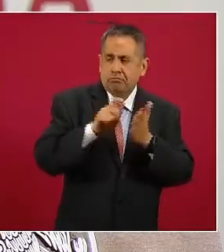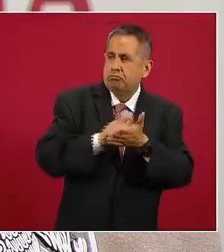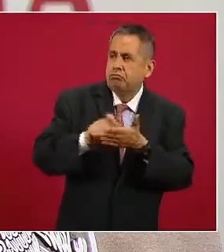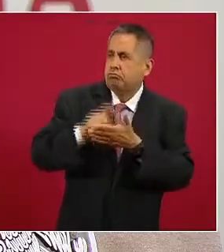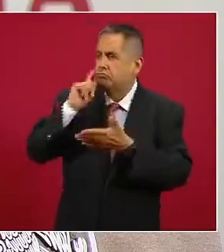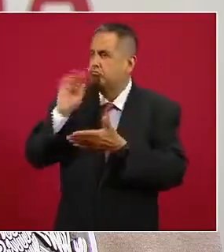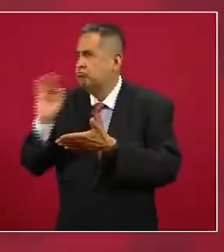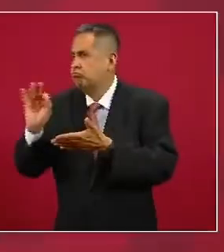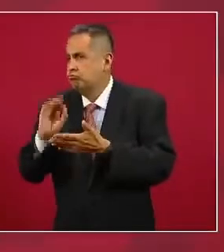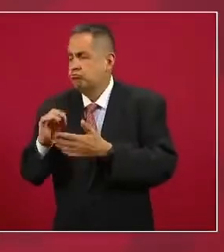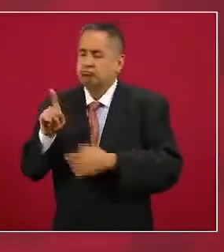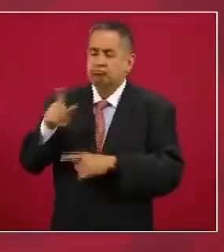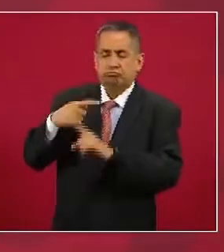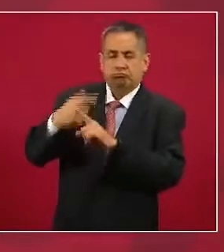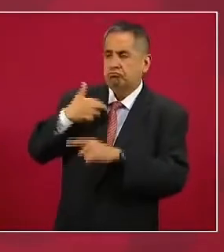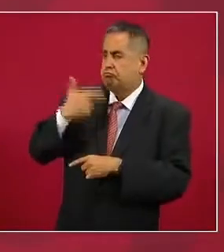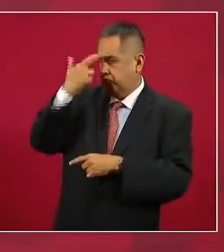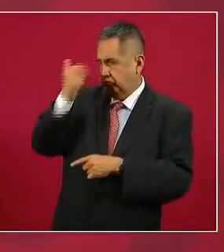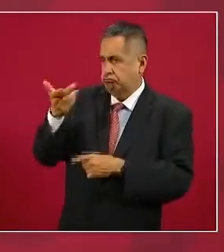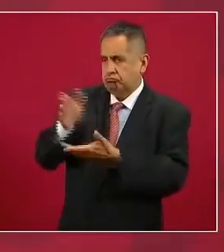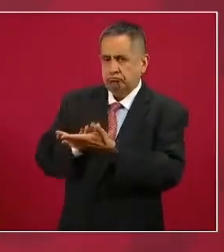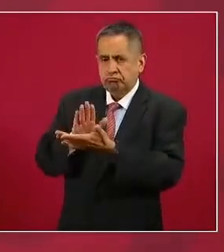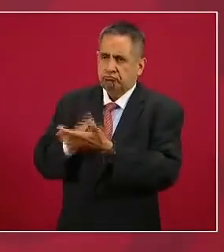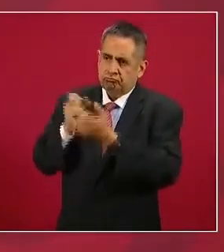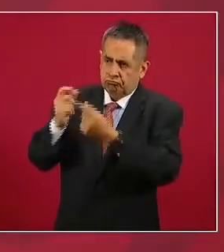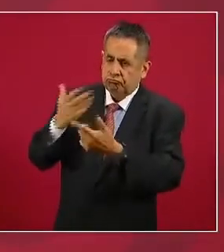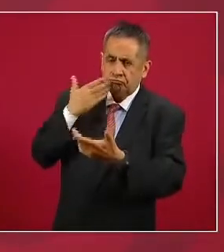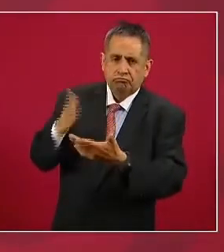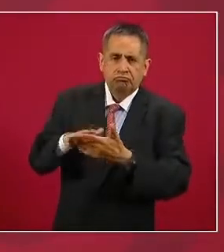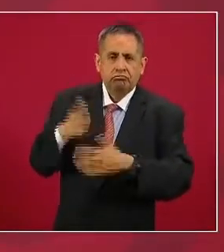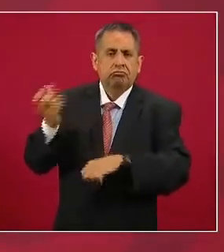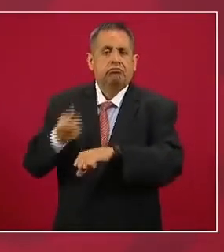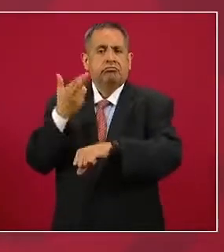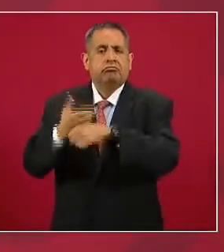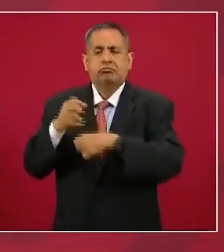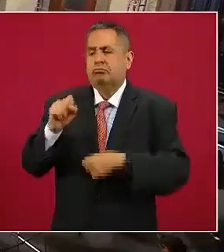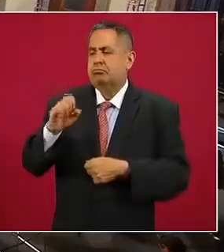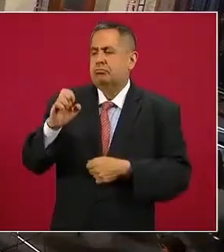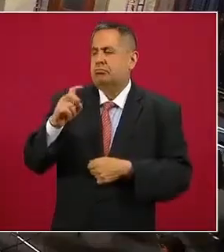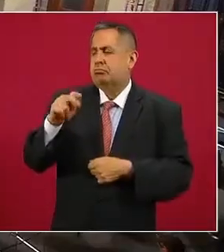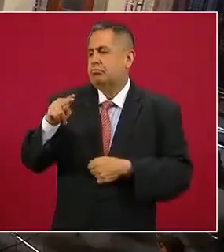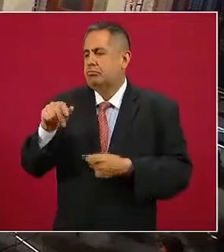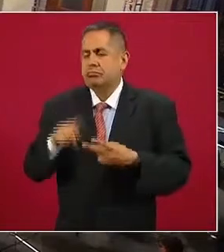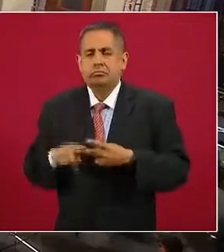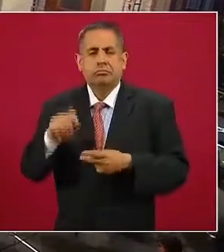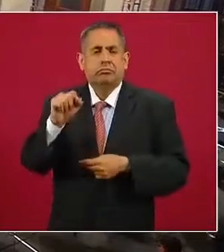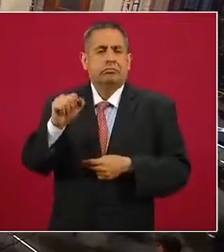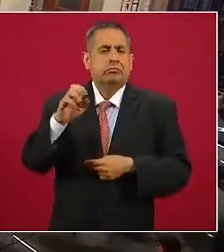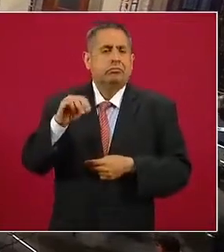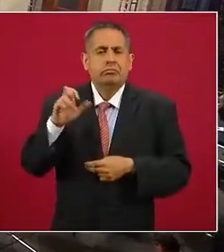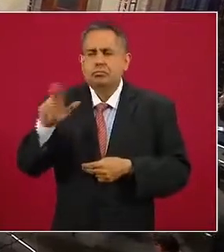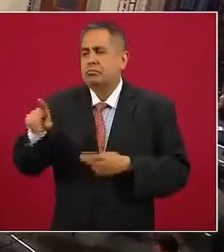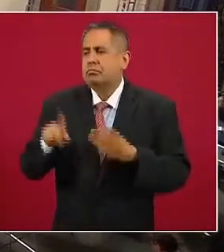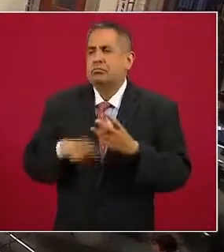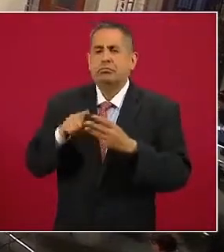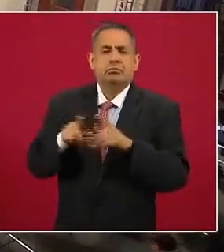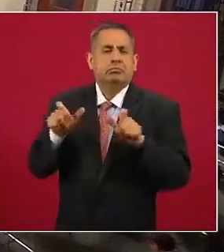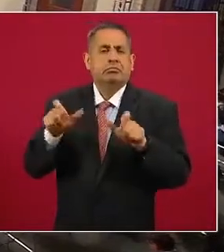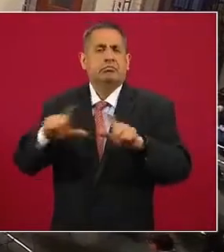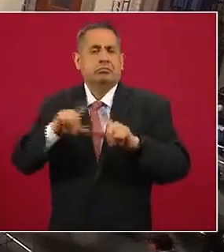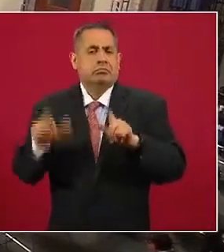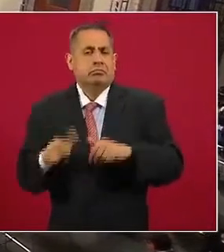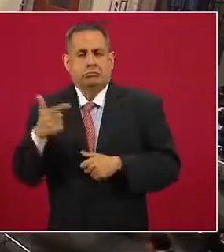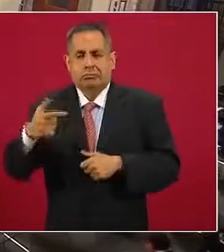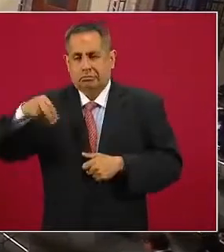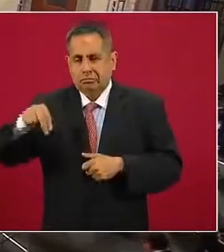en favor de la secretaria de defensa la secretaria de la marina de la guardia nacional